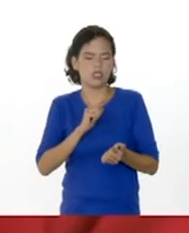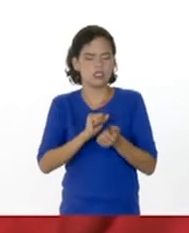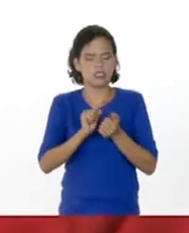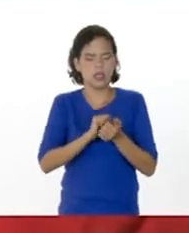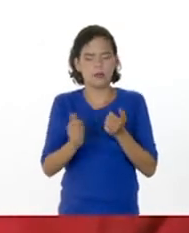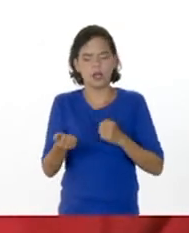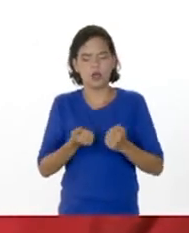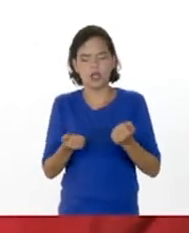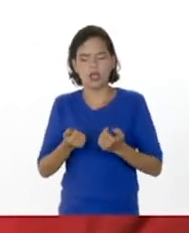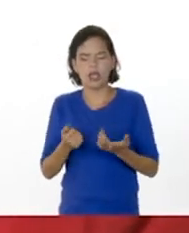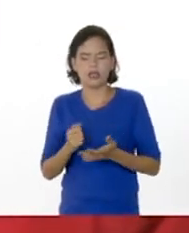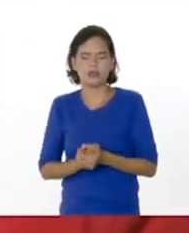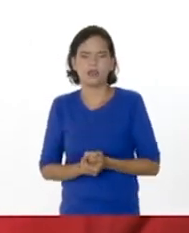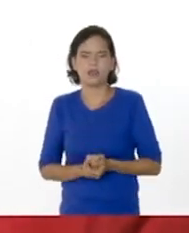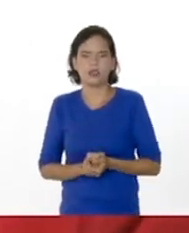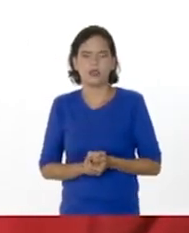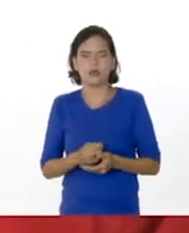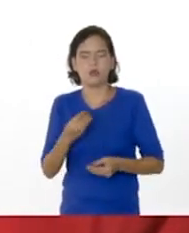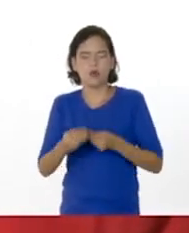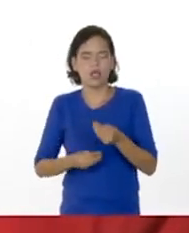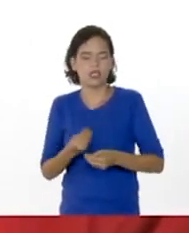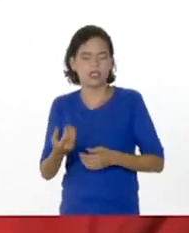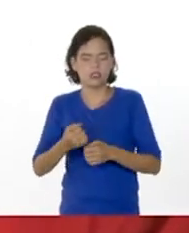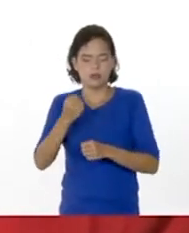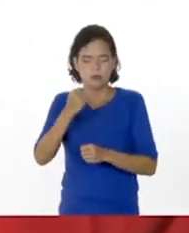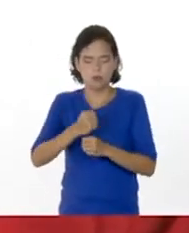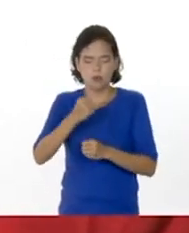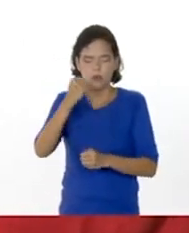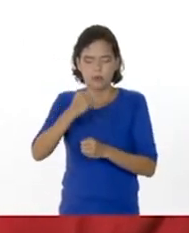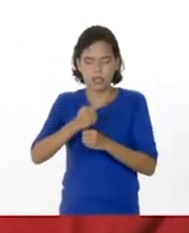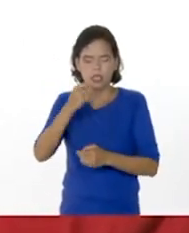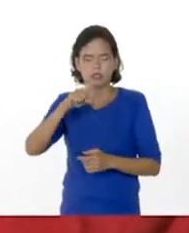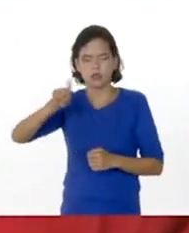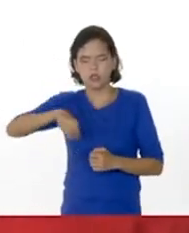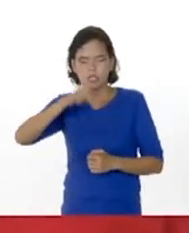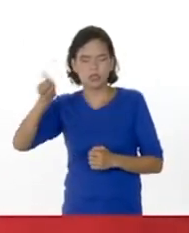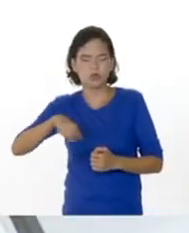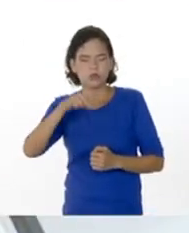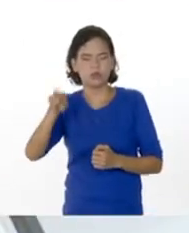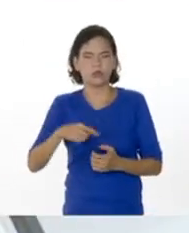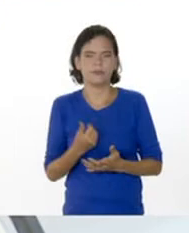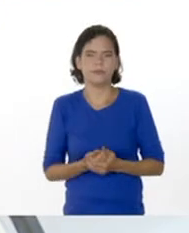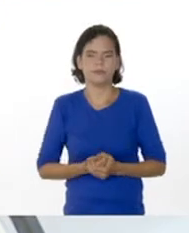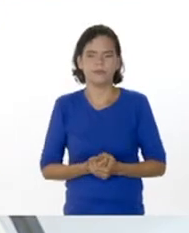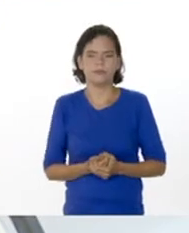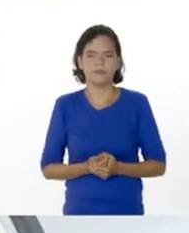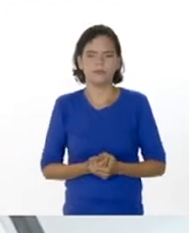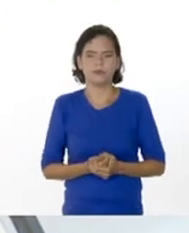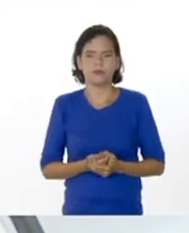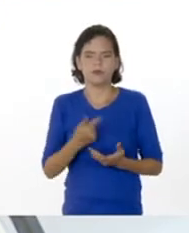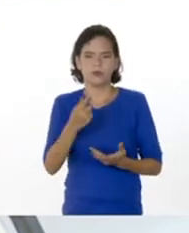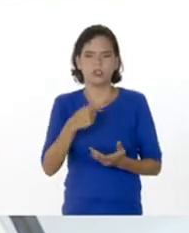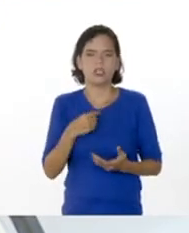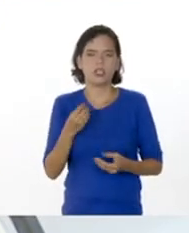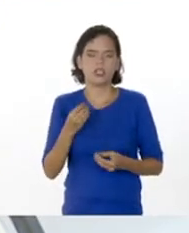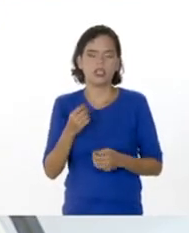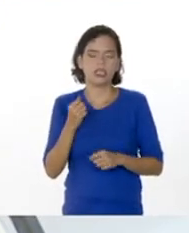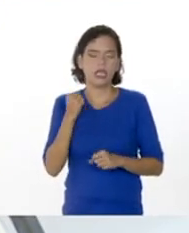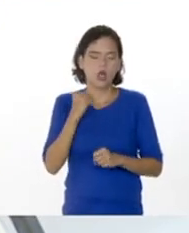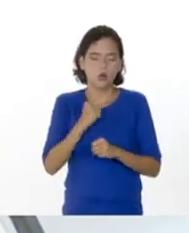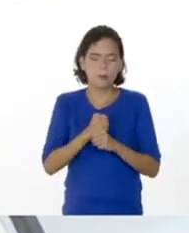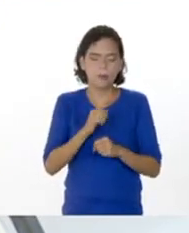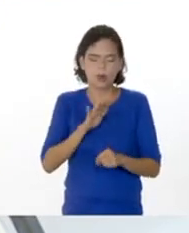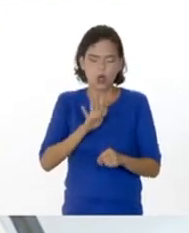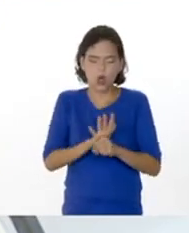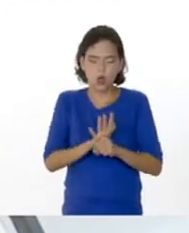donde hacen pulilavados en movimiento, giratorio, ¿ok? Es a través de esto, de la